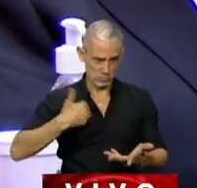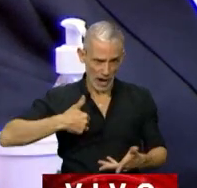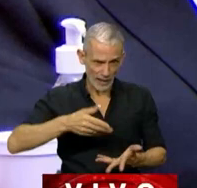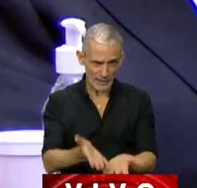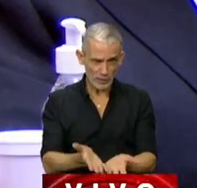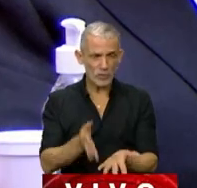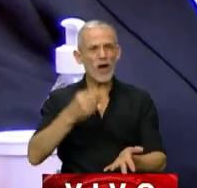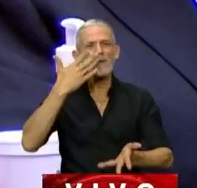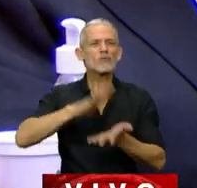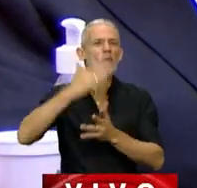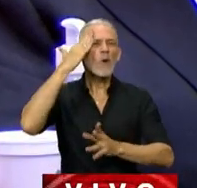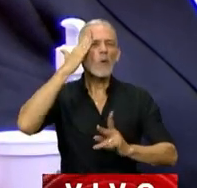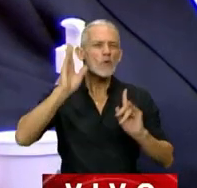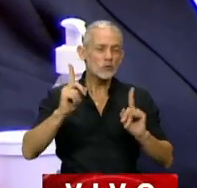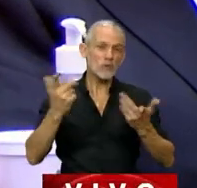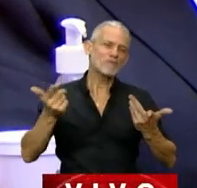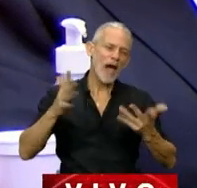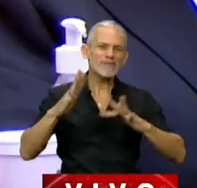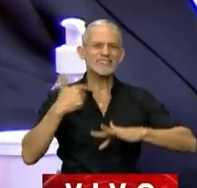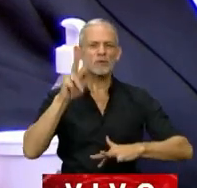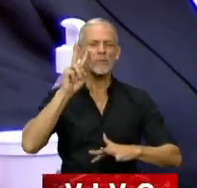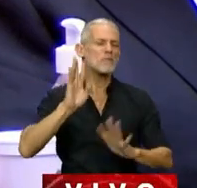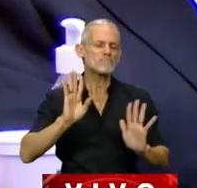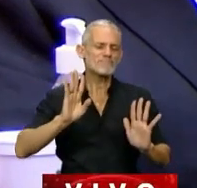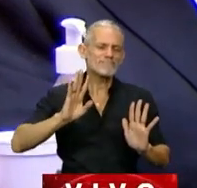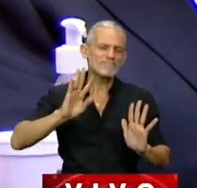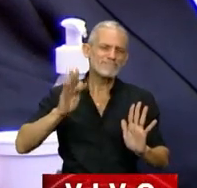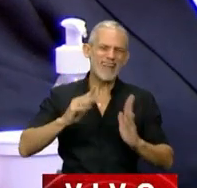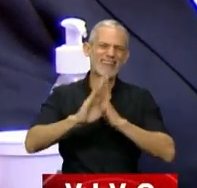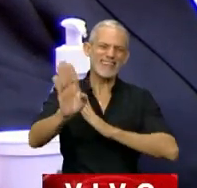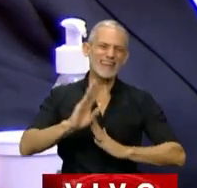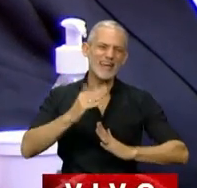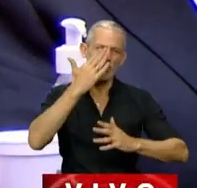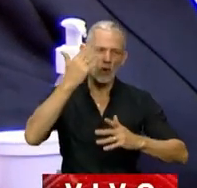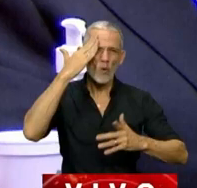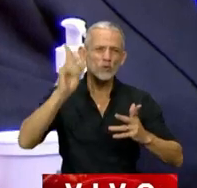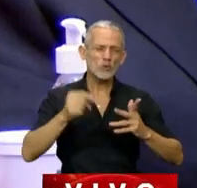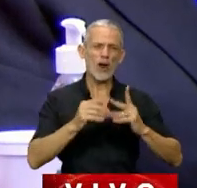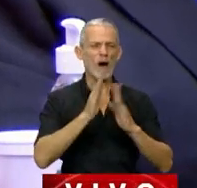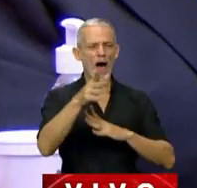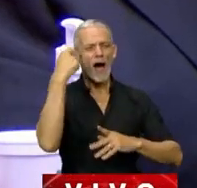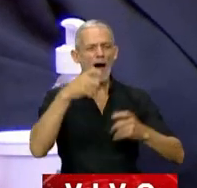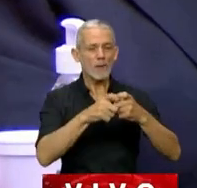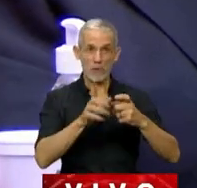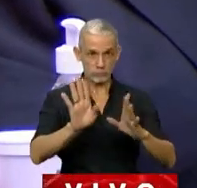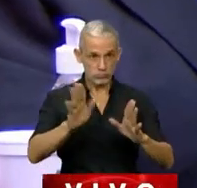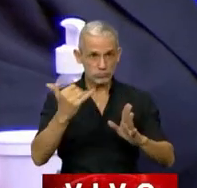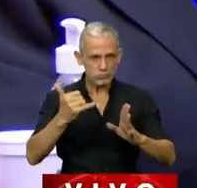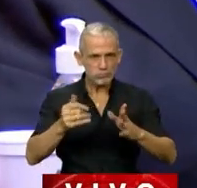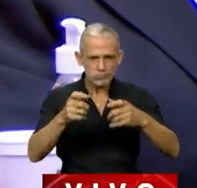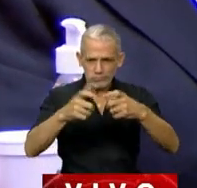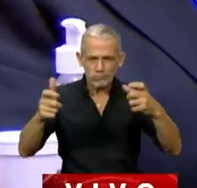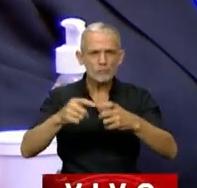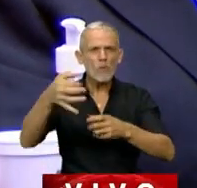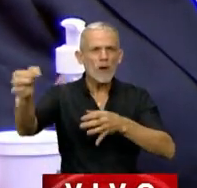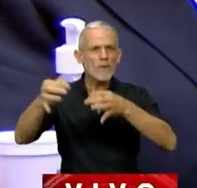eso cuando hablamos de esta cultura, que muchas veces lo vemos en forma directa también, tenemos que verlo en forma indirecta por el crecimiento que tienen cada